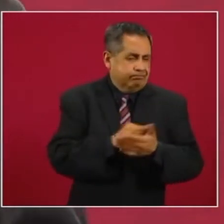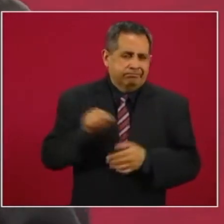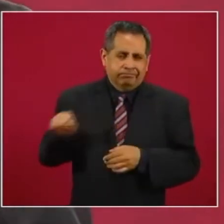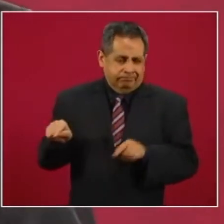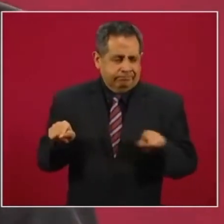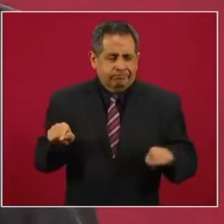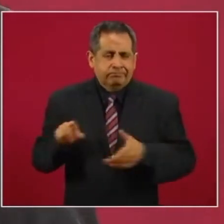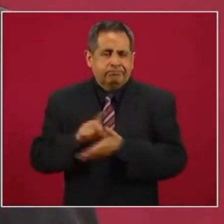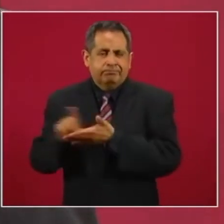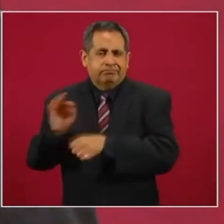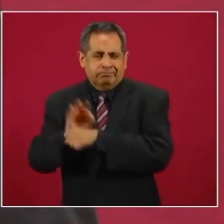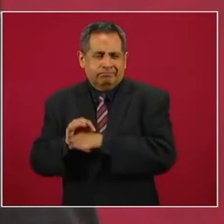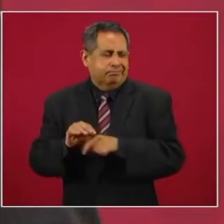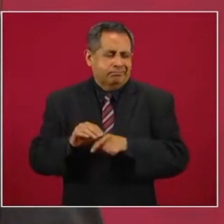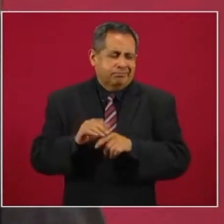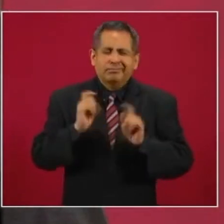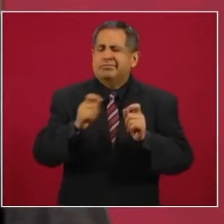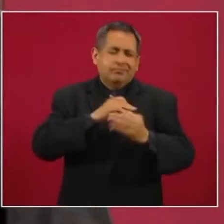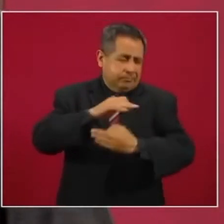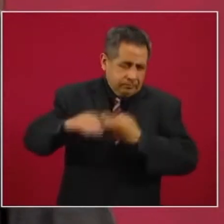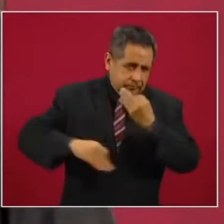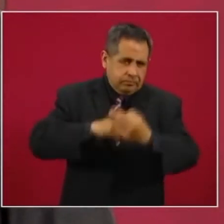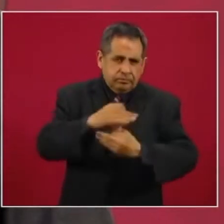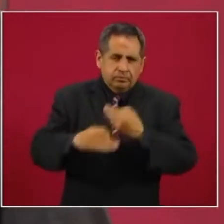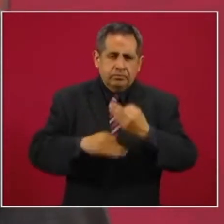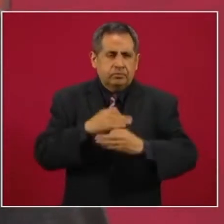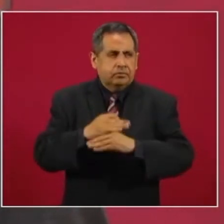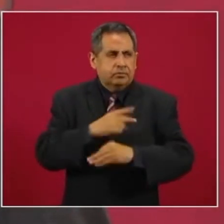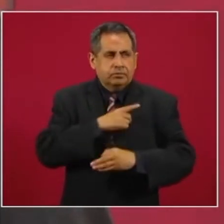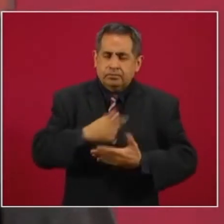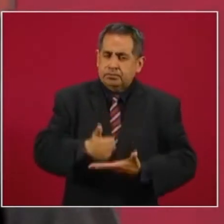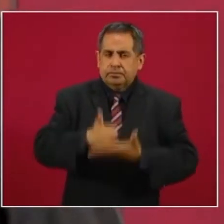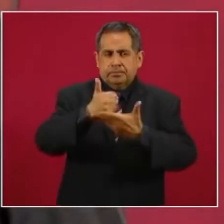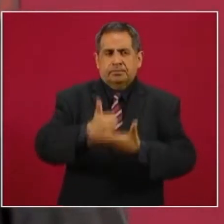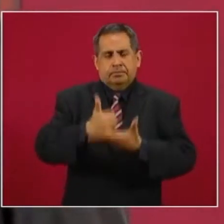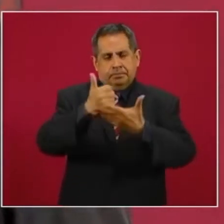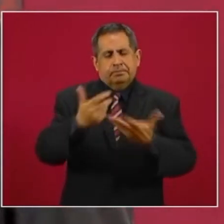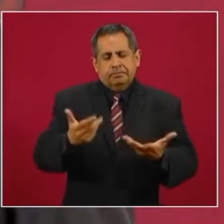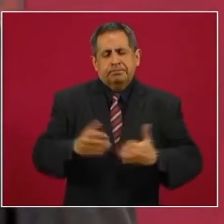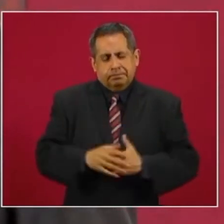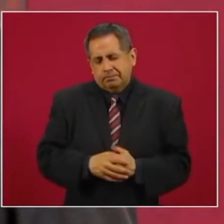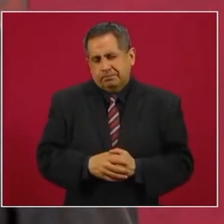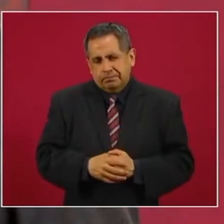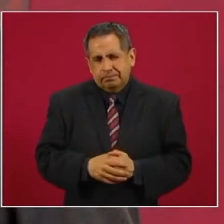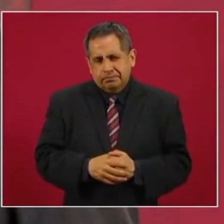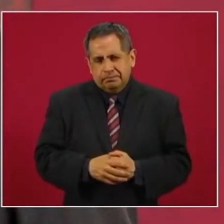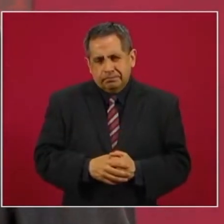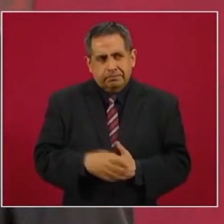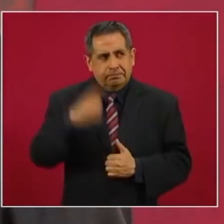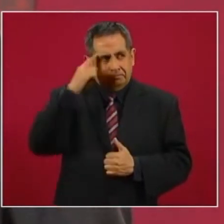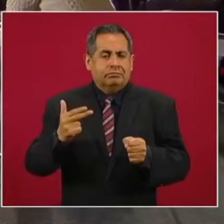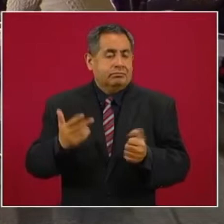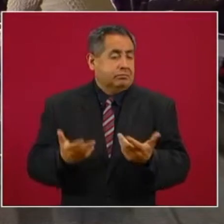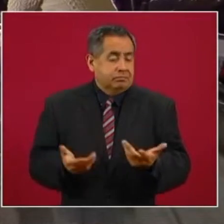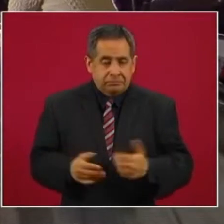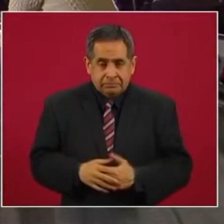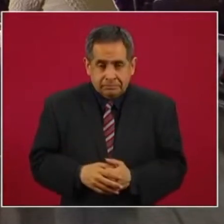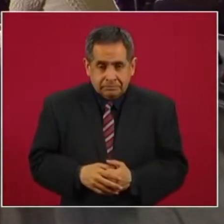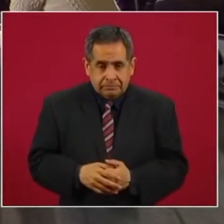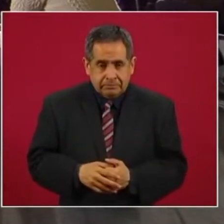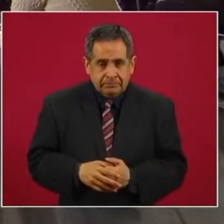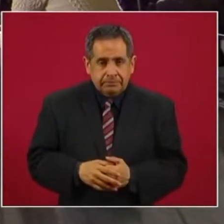humanos, todos tienen que ayudar para conseguir la paz.